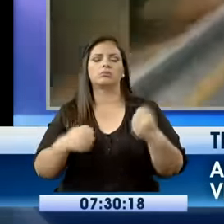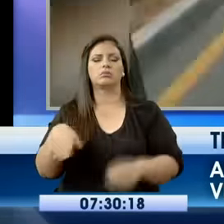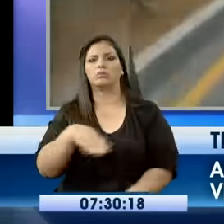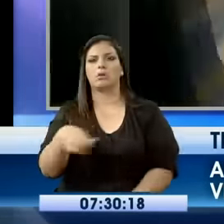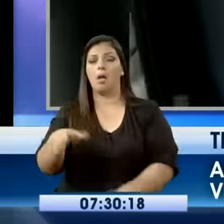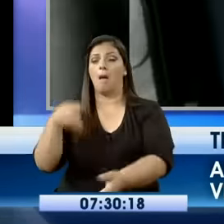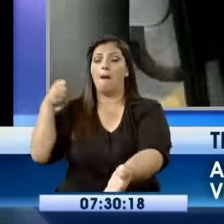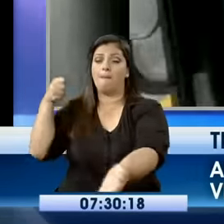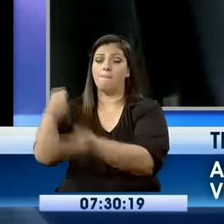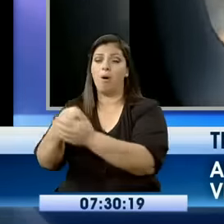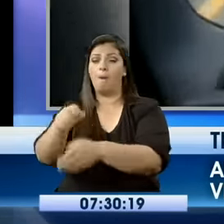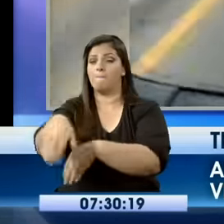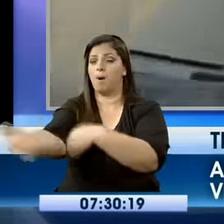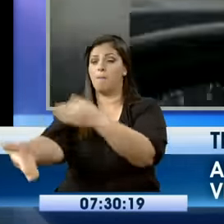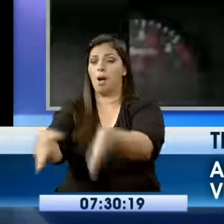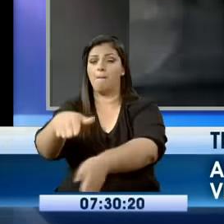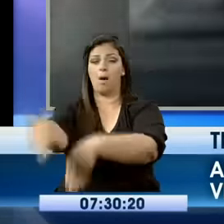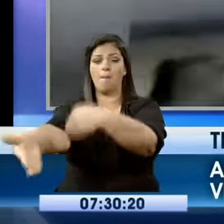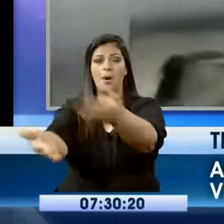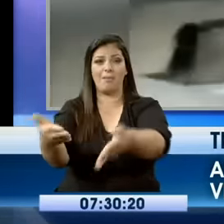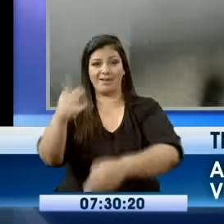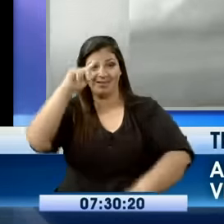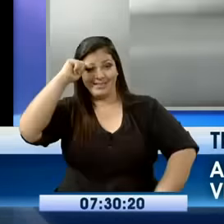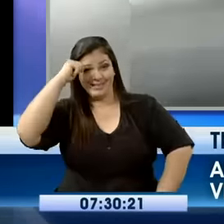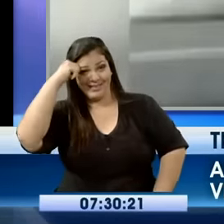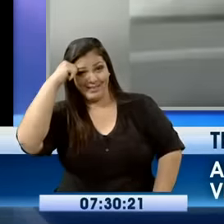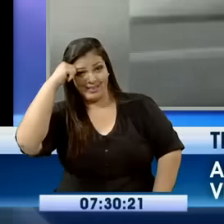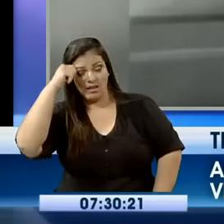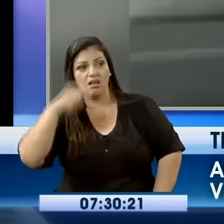No. A ver, este... Que yo recuérdeno. A ver, pájaro.